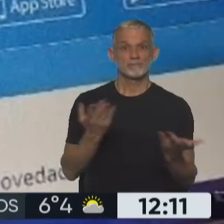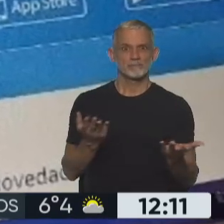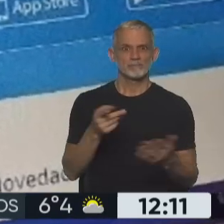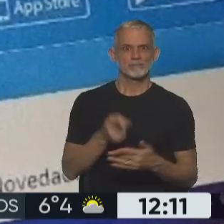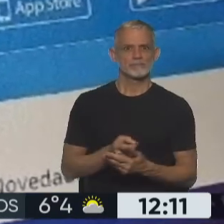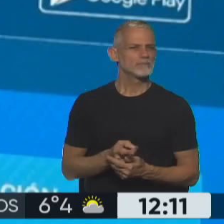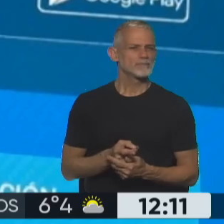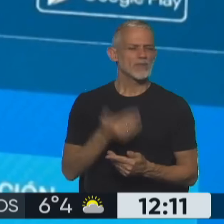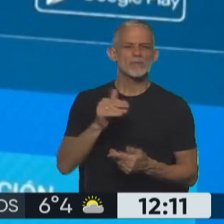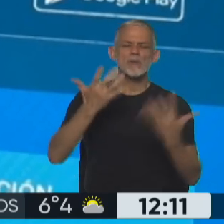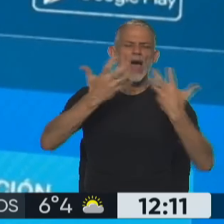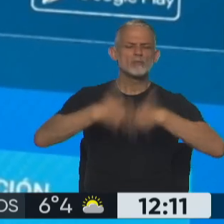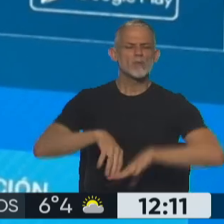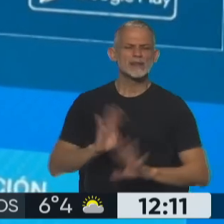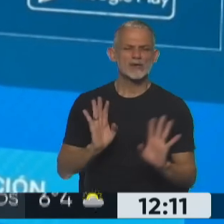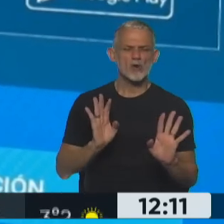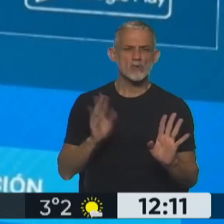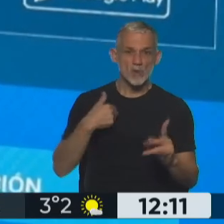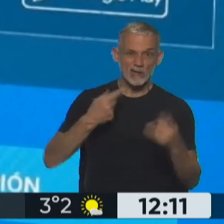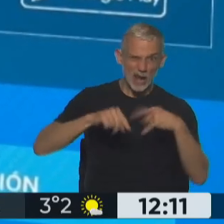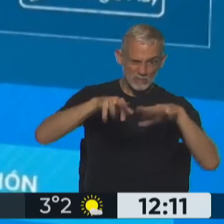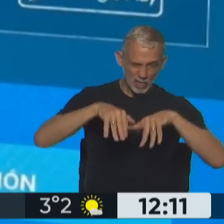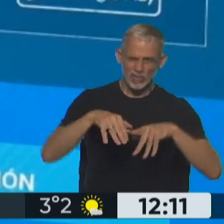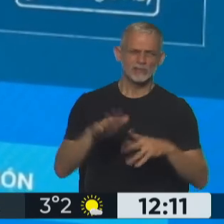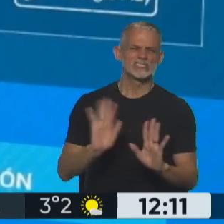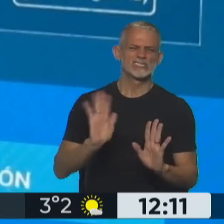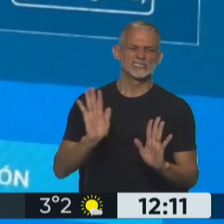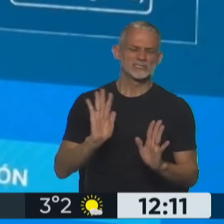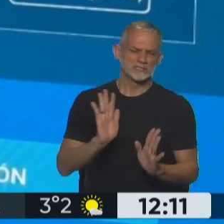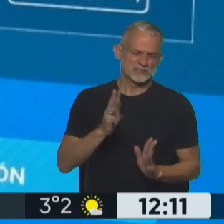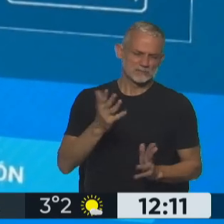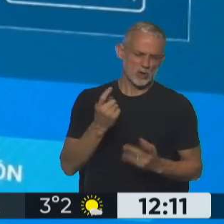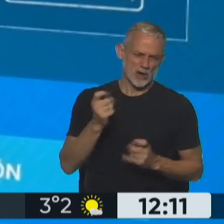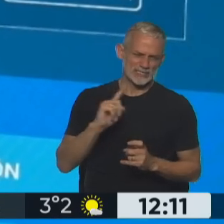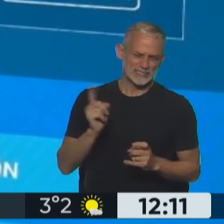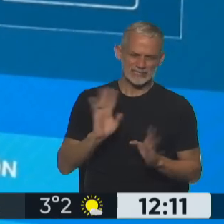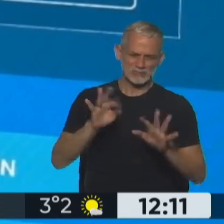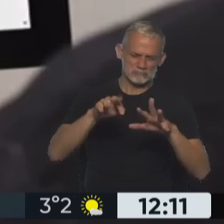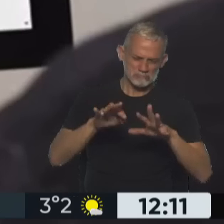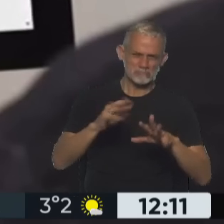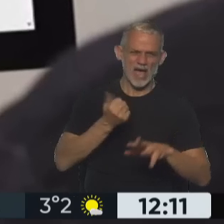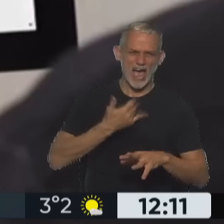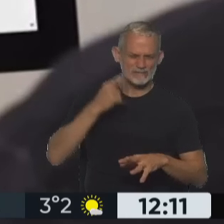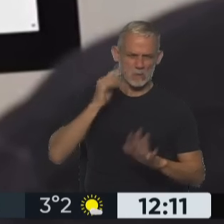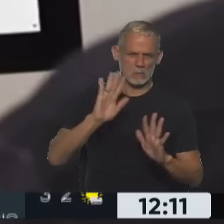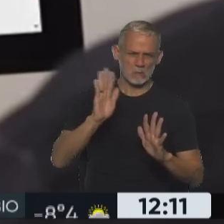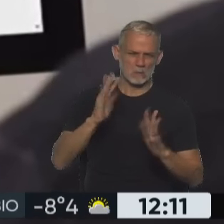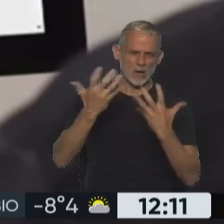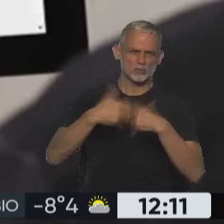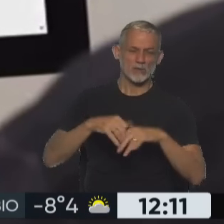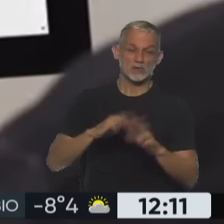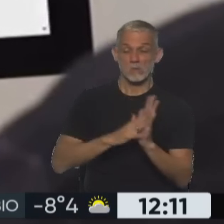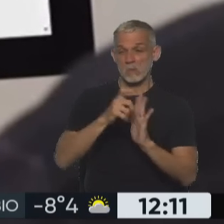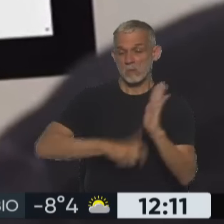Esto va a ser automático, porque muchos pensaban que había que hacer tal vez un trámite por AFIP. No, va a ser automático. El